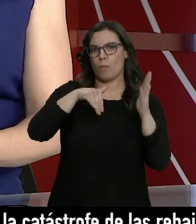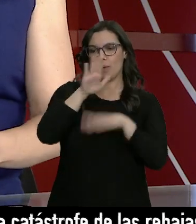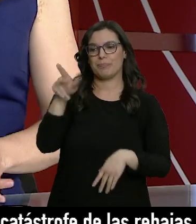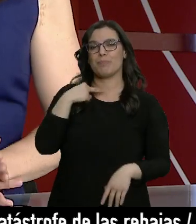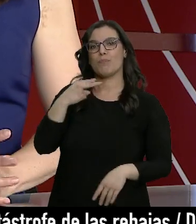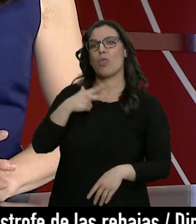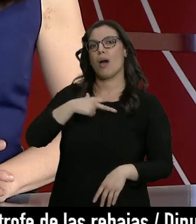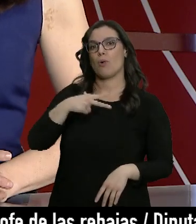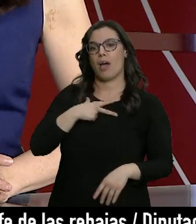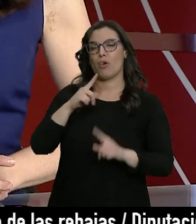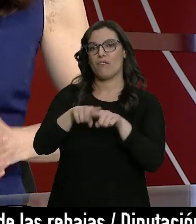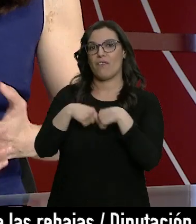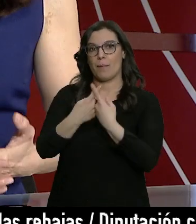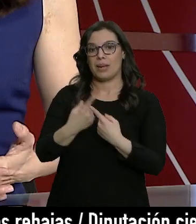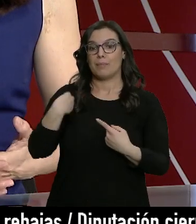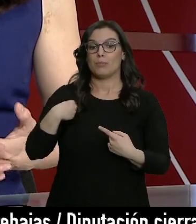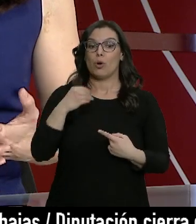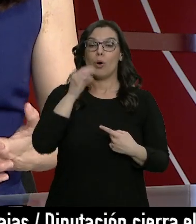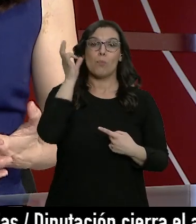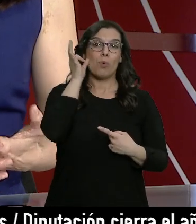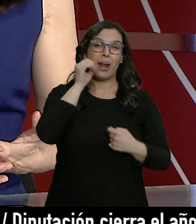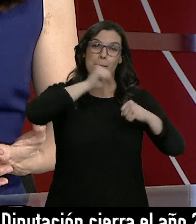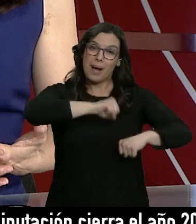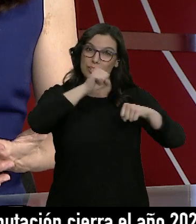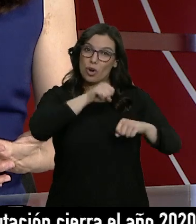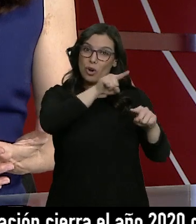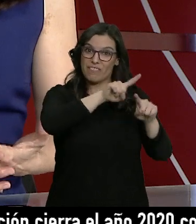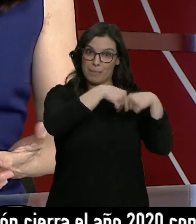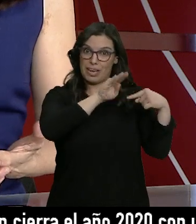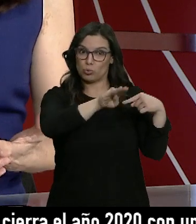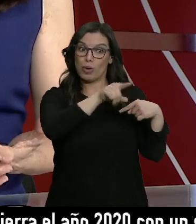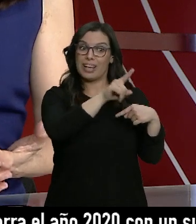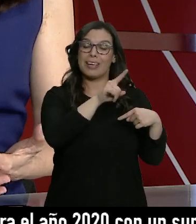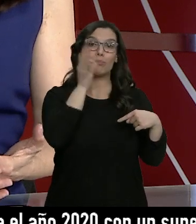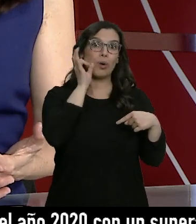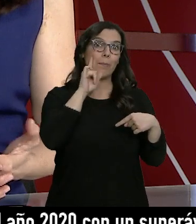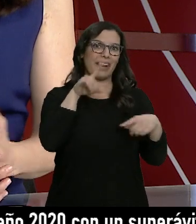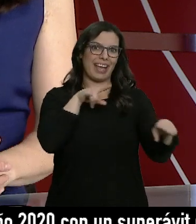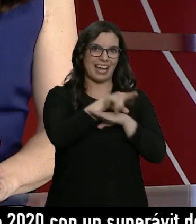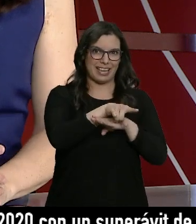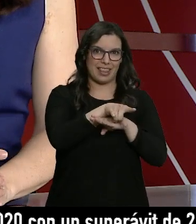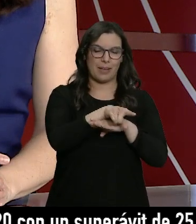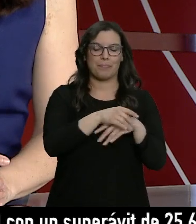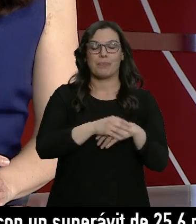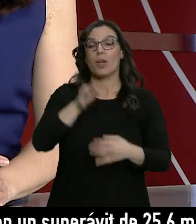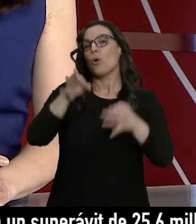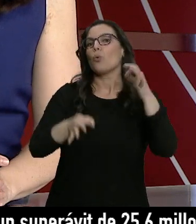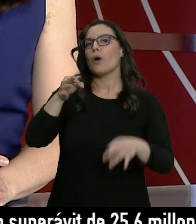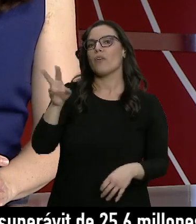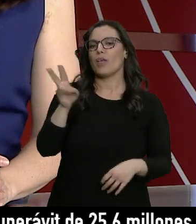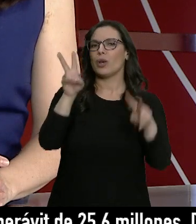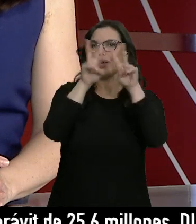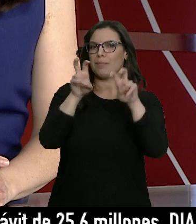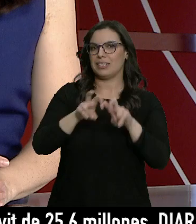así hablaba el abogado de la familia de la anciana que supuestamente ha sido engañada al legar su herencia. Un juzgado de Valladolid